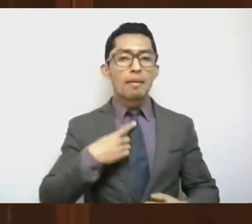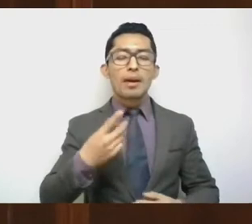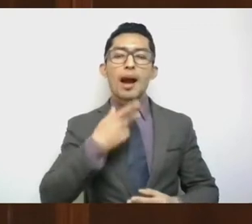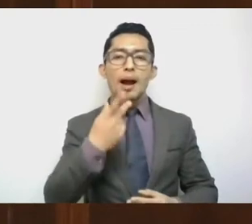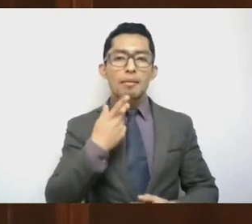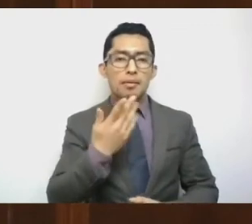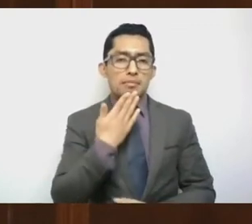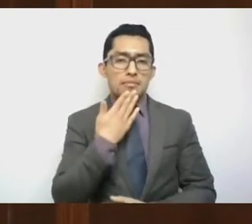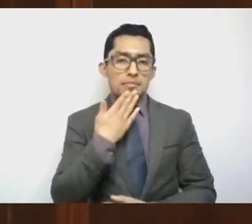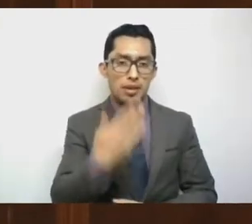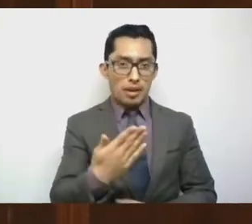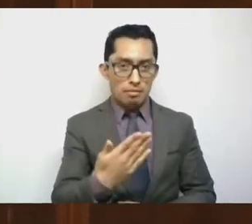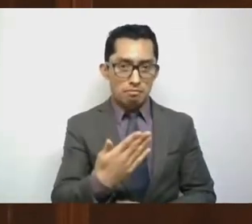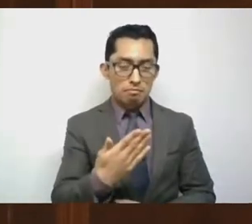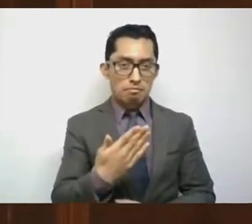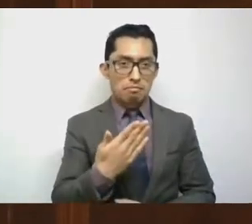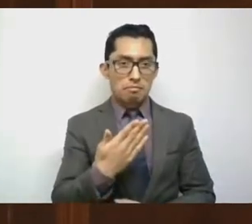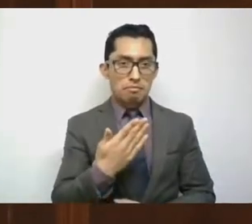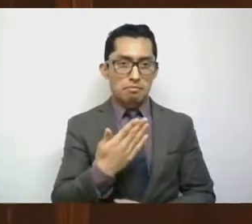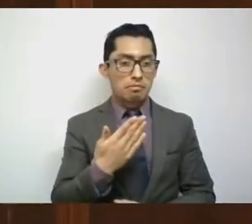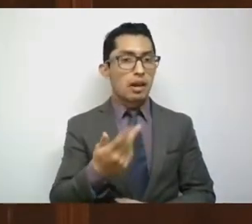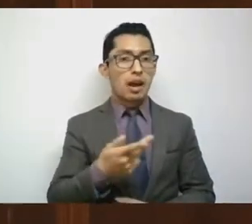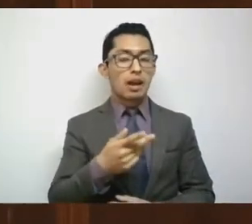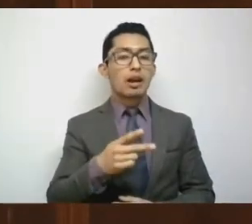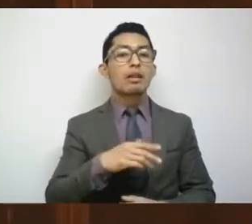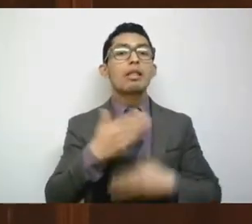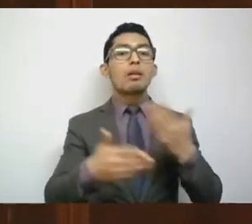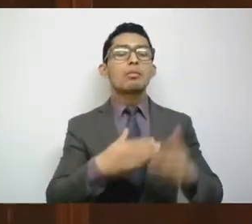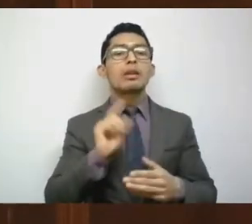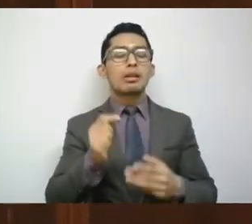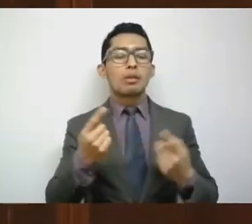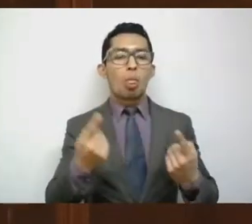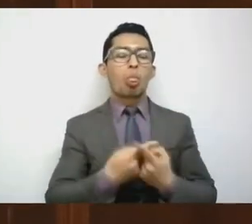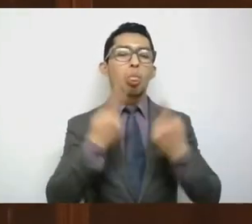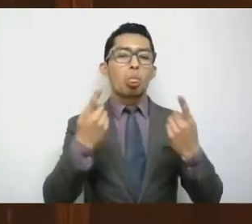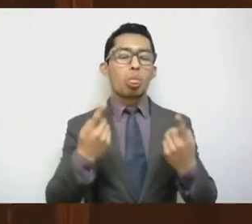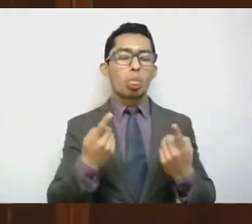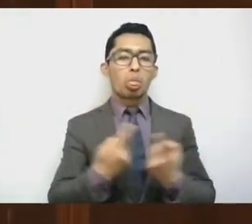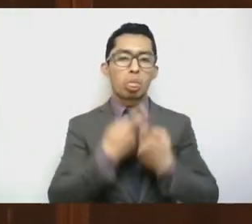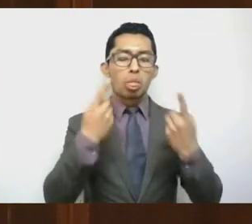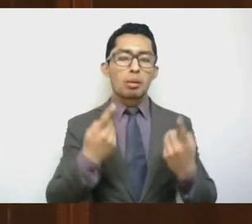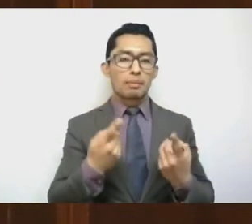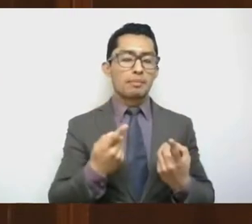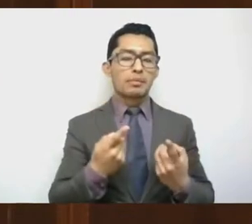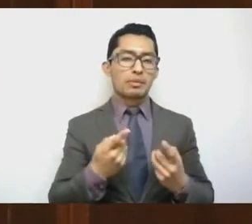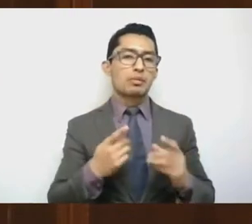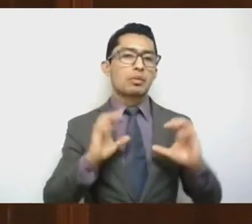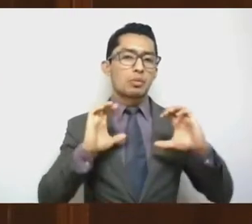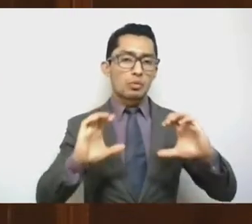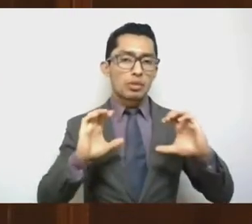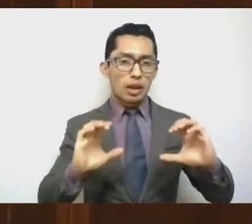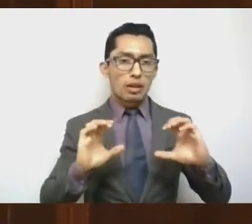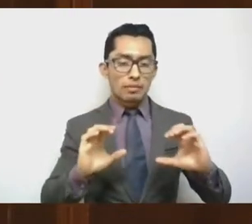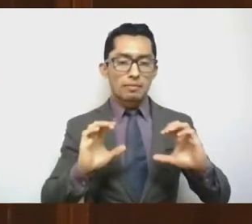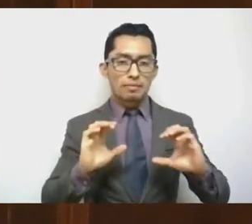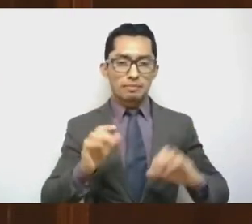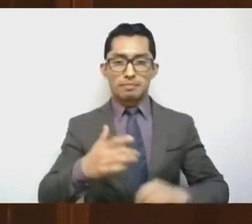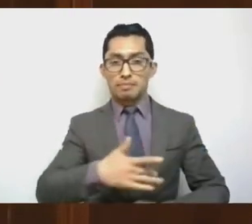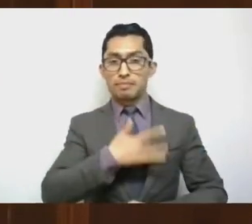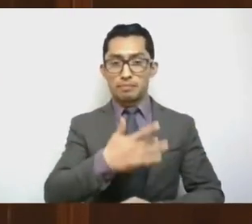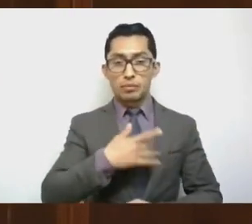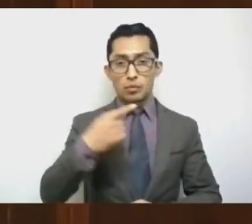pues caemos en contradicciones. Me parece que uno de los principales